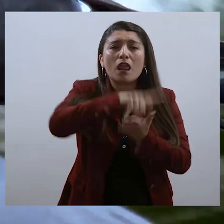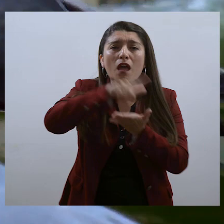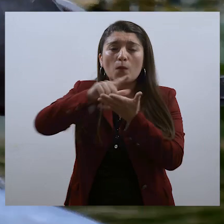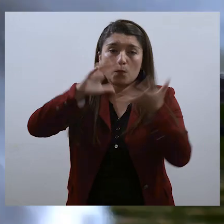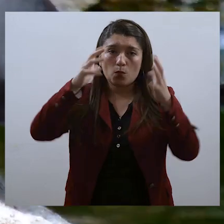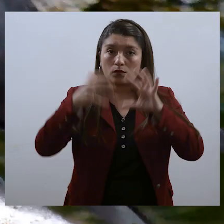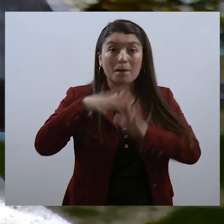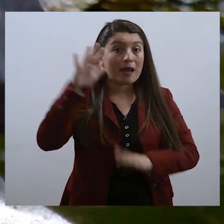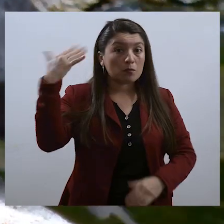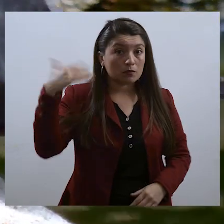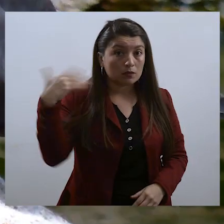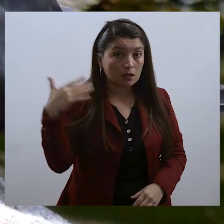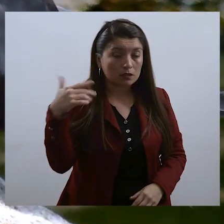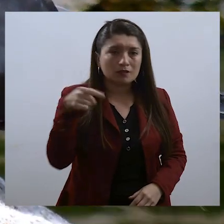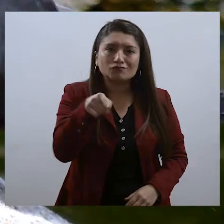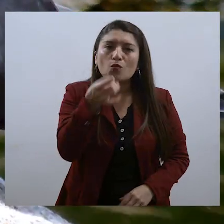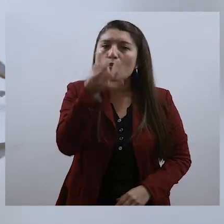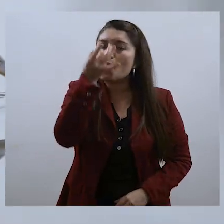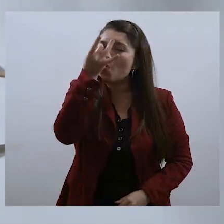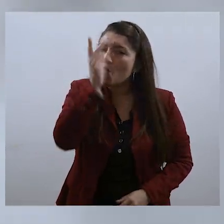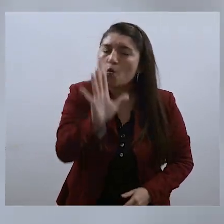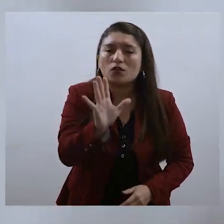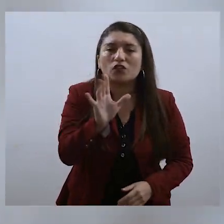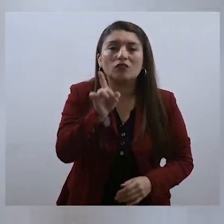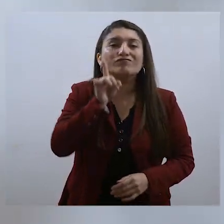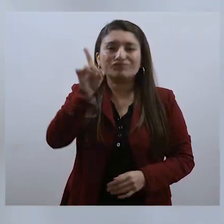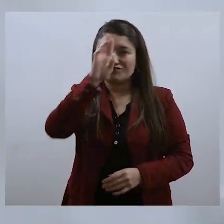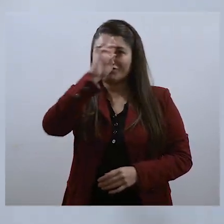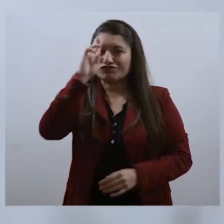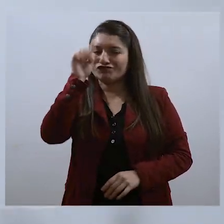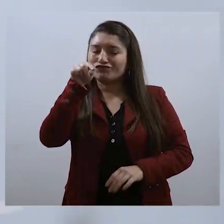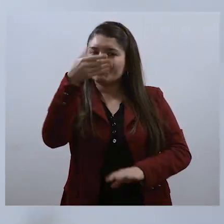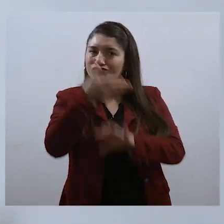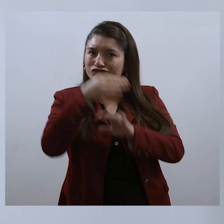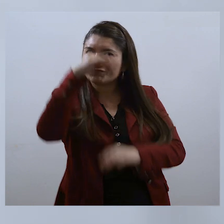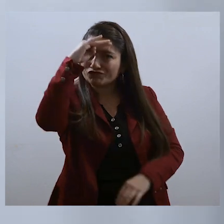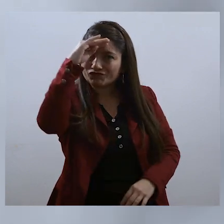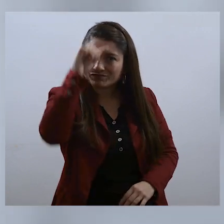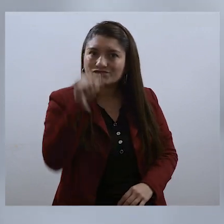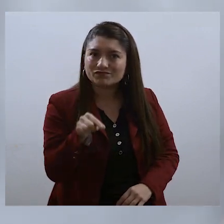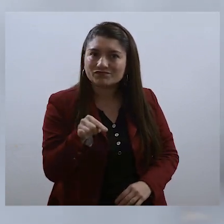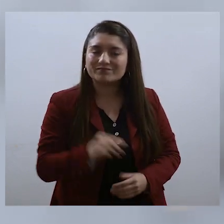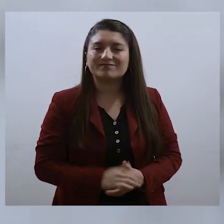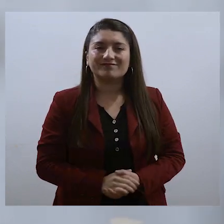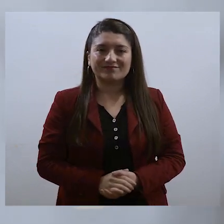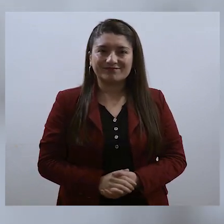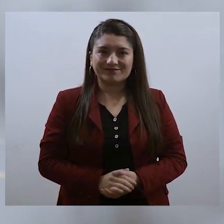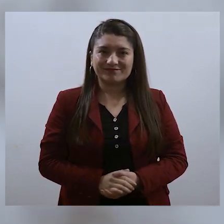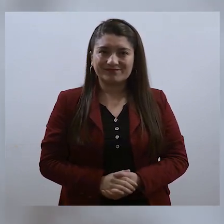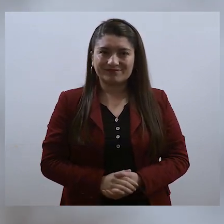y lo más importante es ser el único en quien confía el rey de la India.